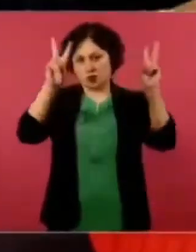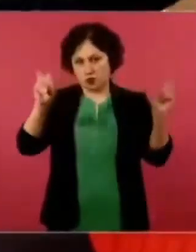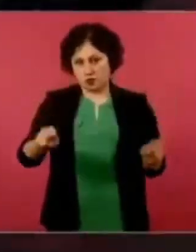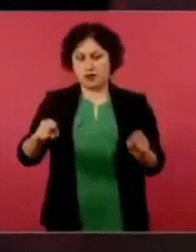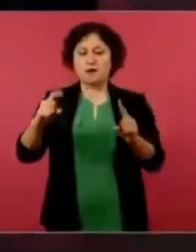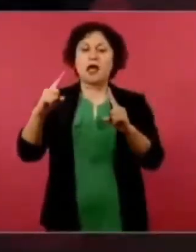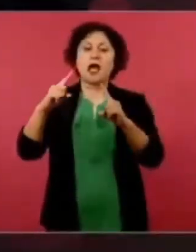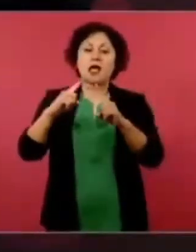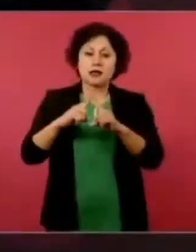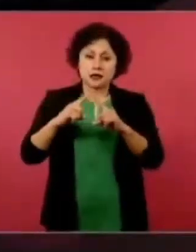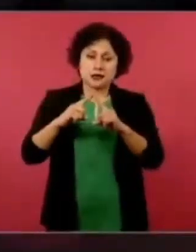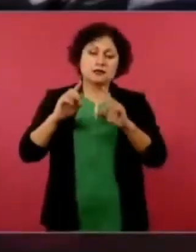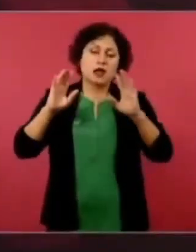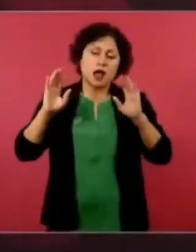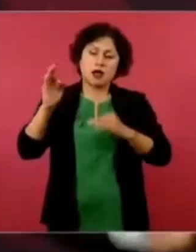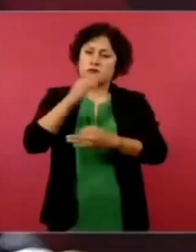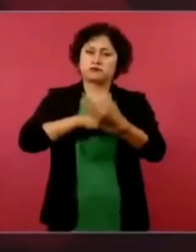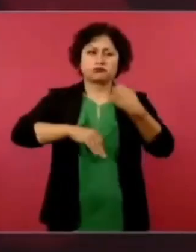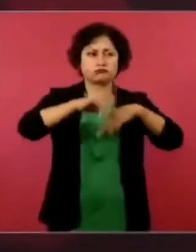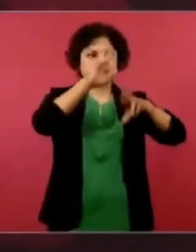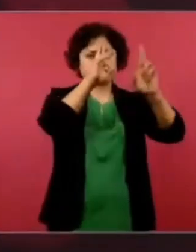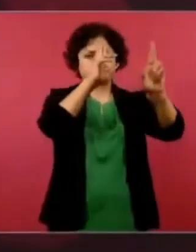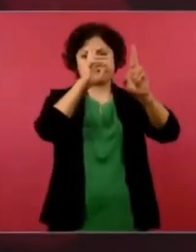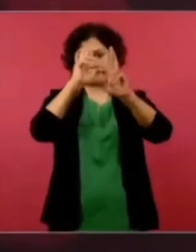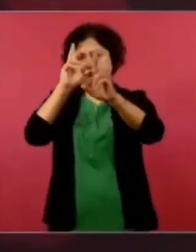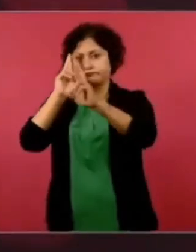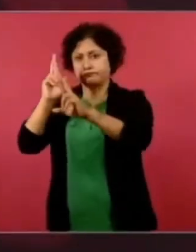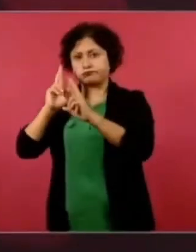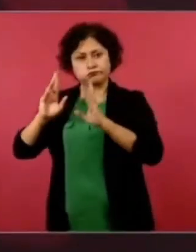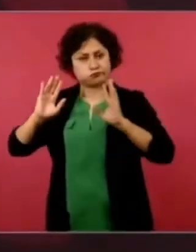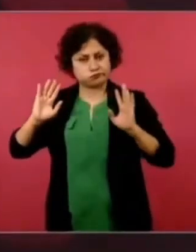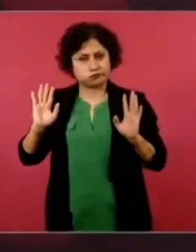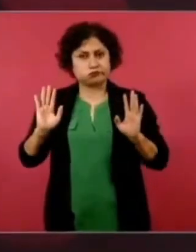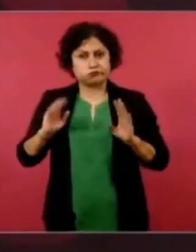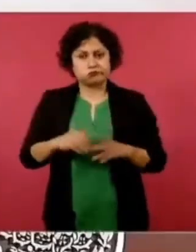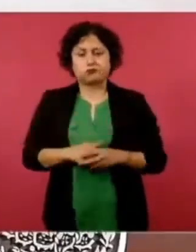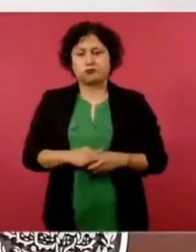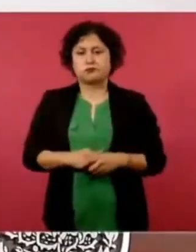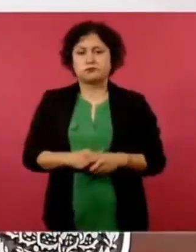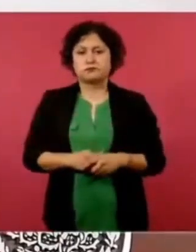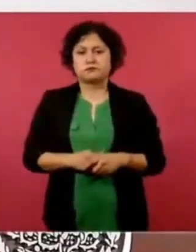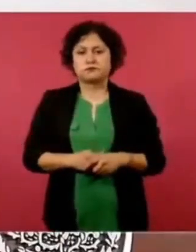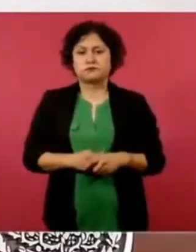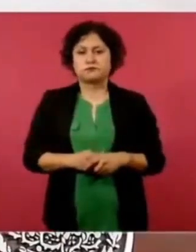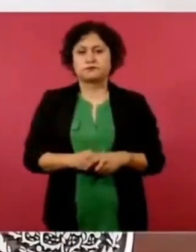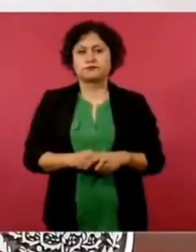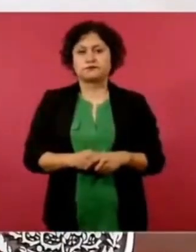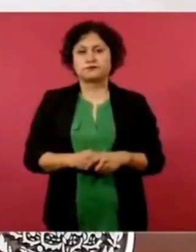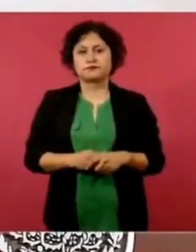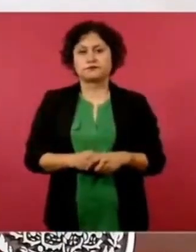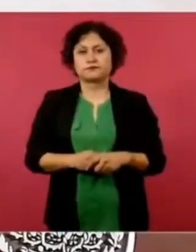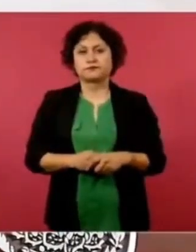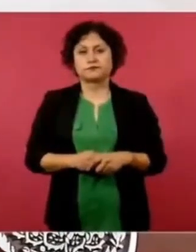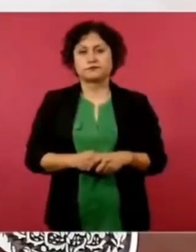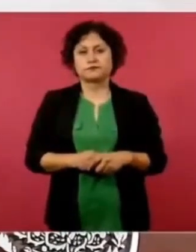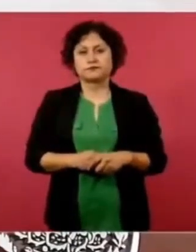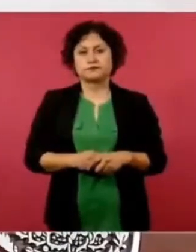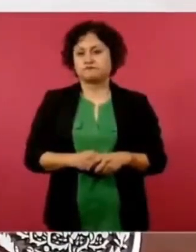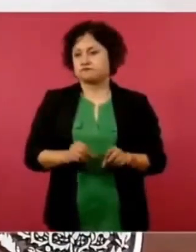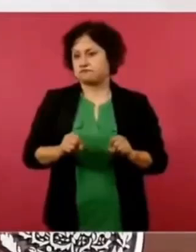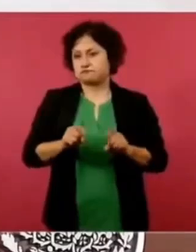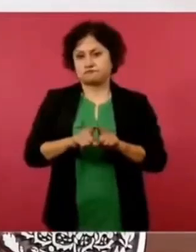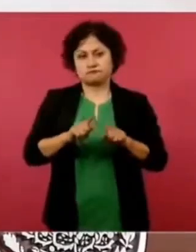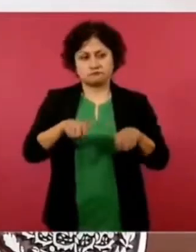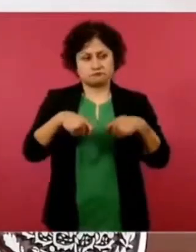respeto para todas, para todas las iglesias y libertades,